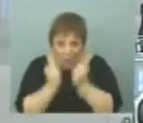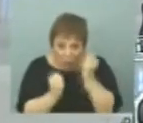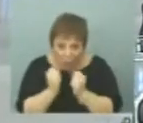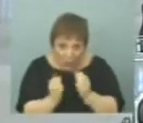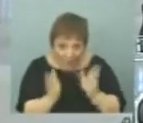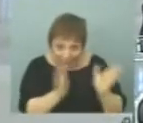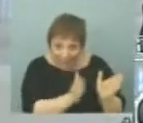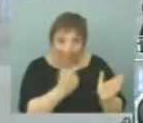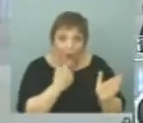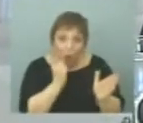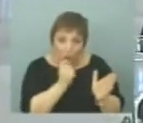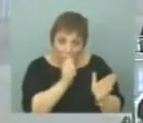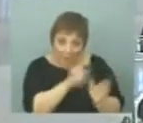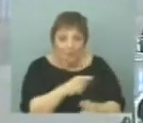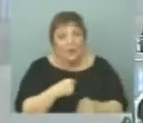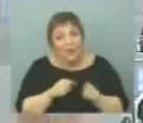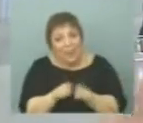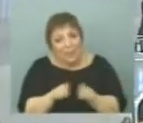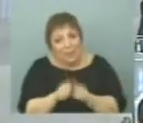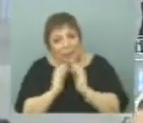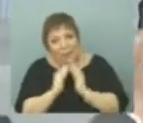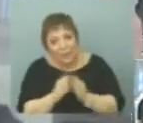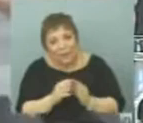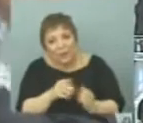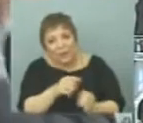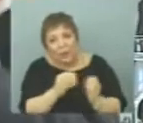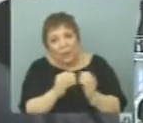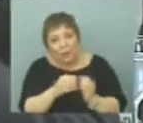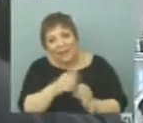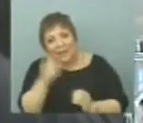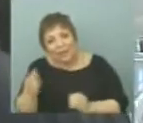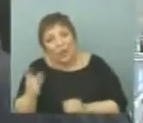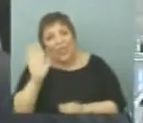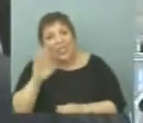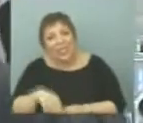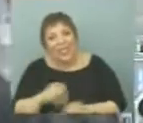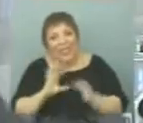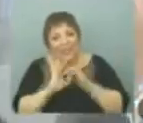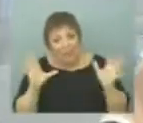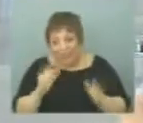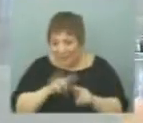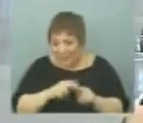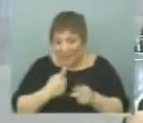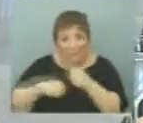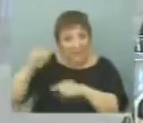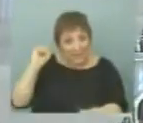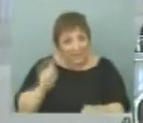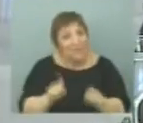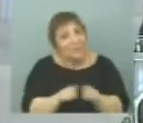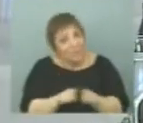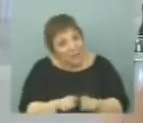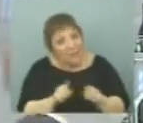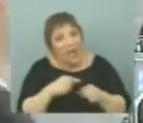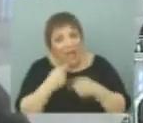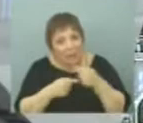Partido Colorado. Le voy a hacer la misma pregunta que le hice a sus colegas del Partido Independiente que estuvieron la semana pasada, el martes pasado, hablando también de estos